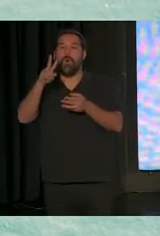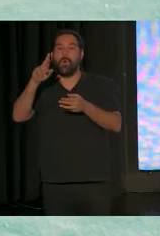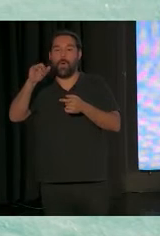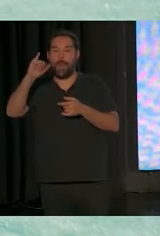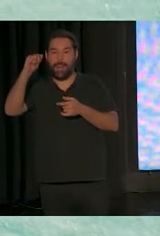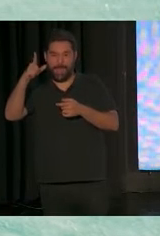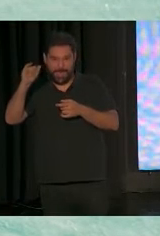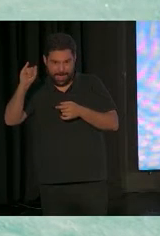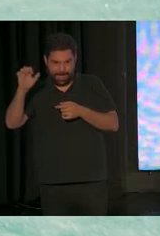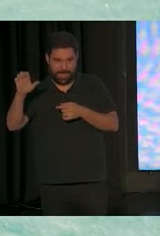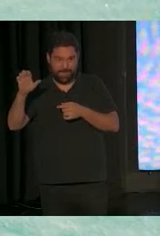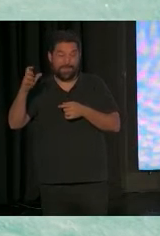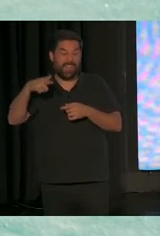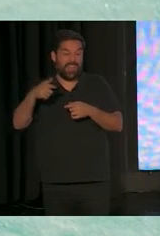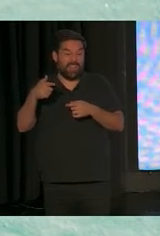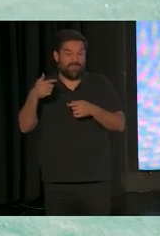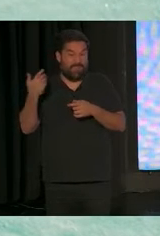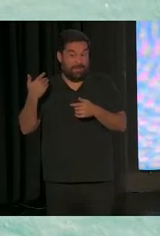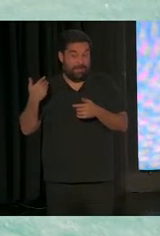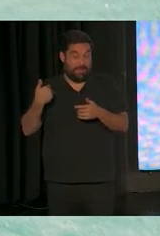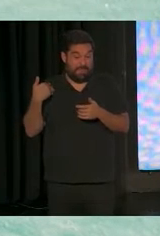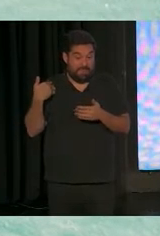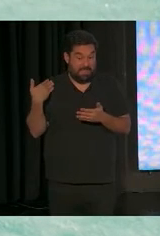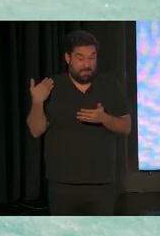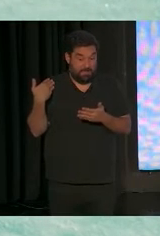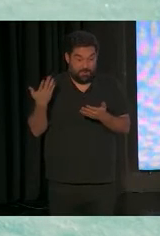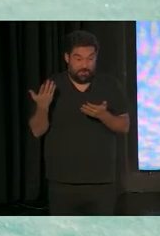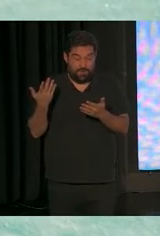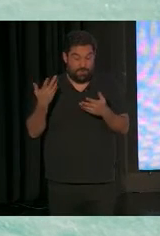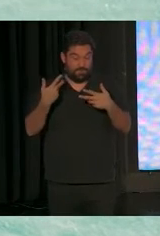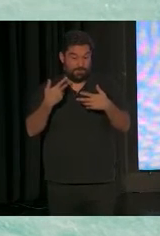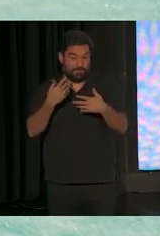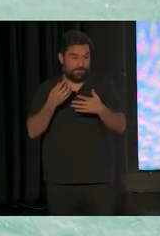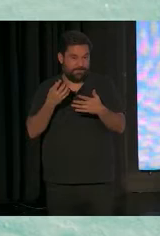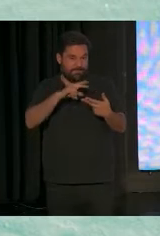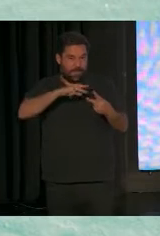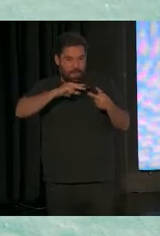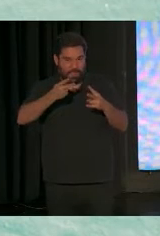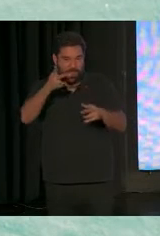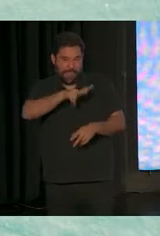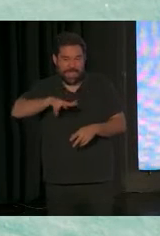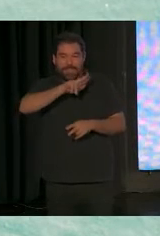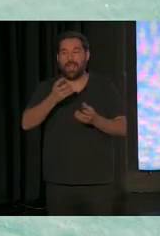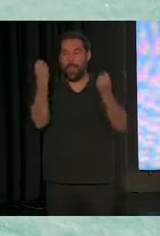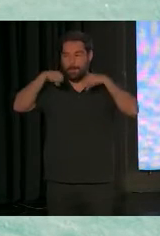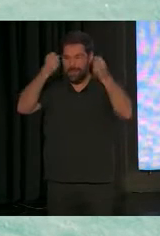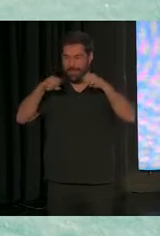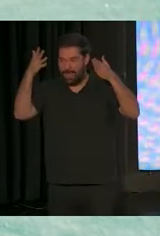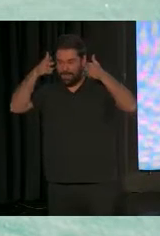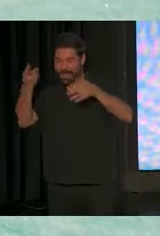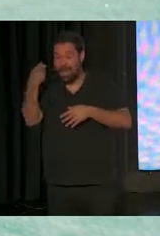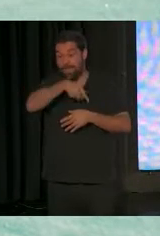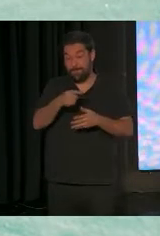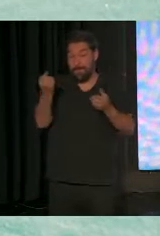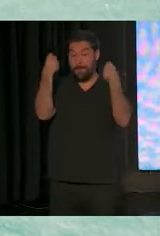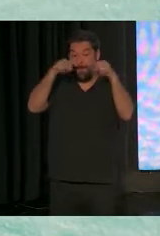esperemos que en menos de un mes ya lo tengamos traducido también en el castellano, las prácticas recomendadas que decía Peggy y las prácticas